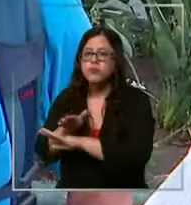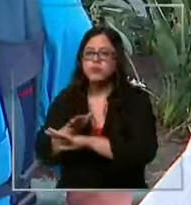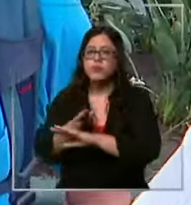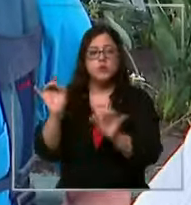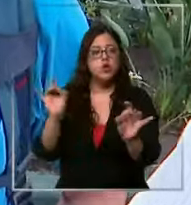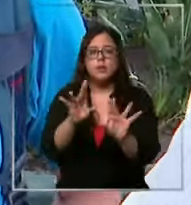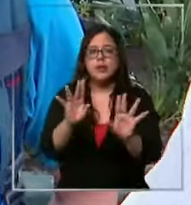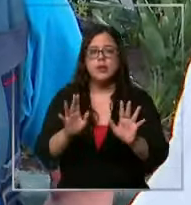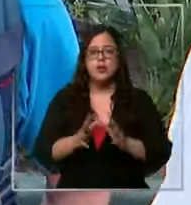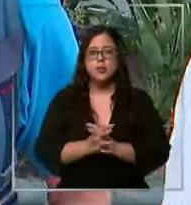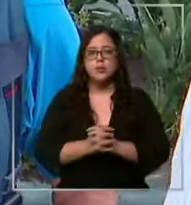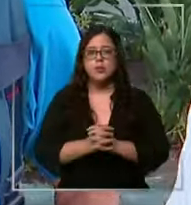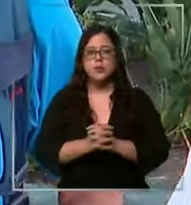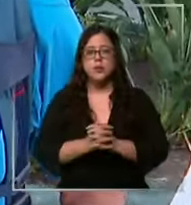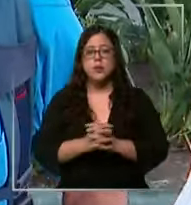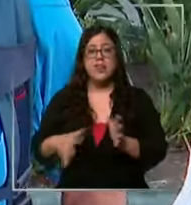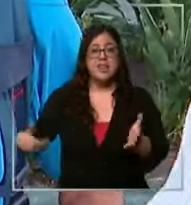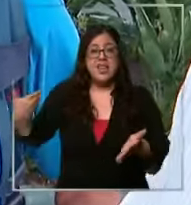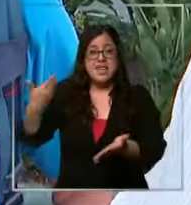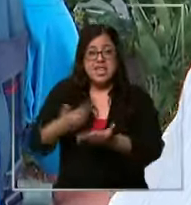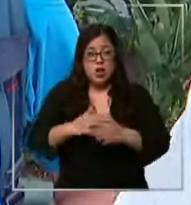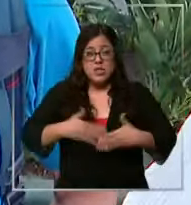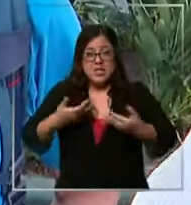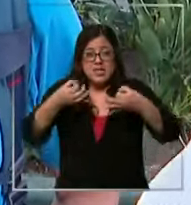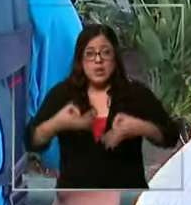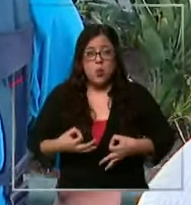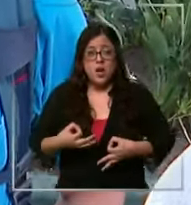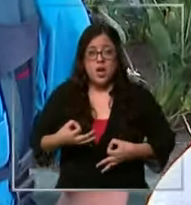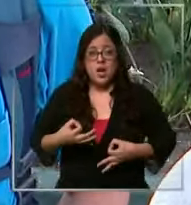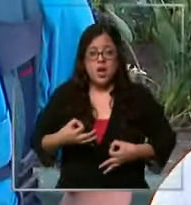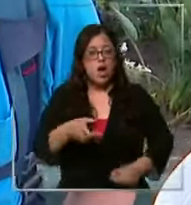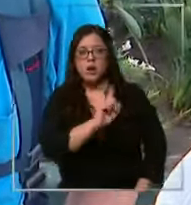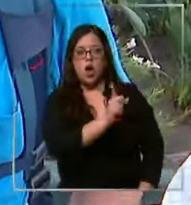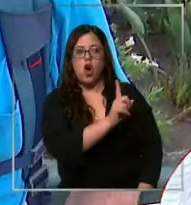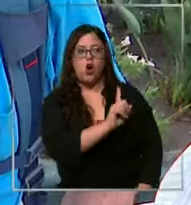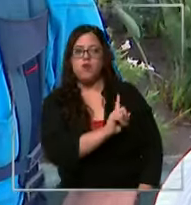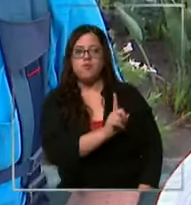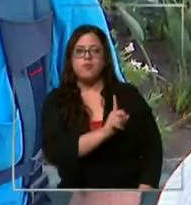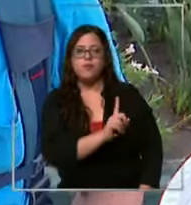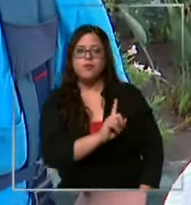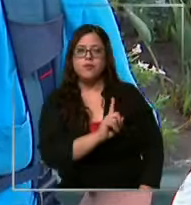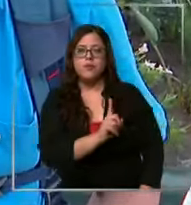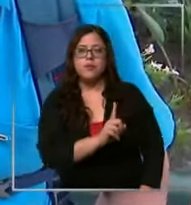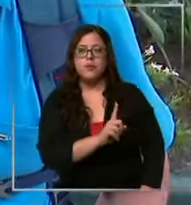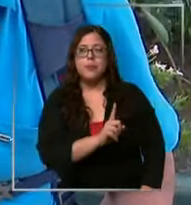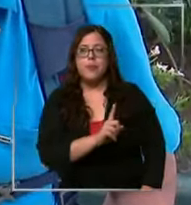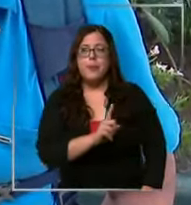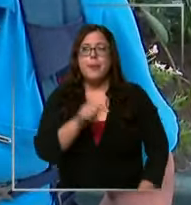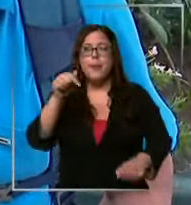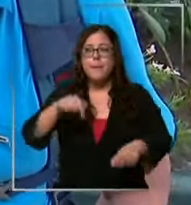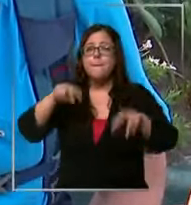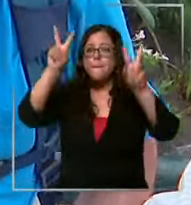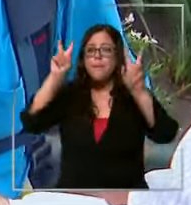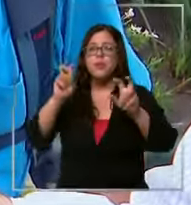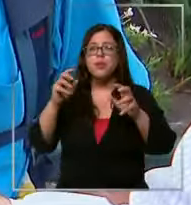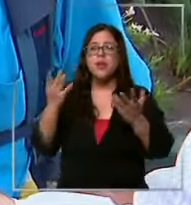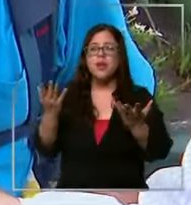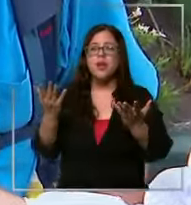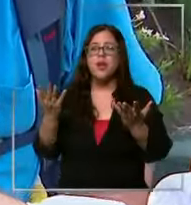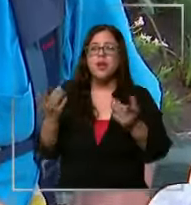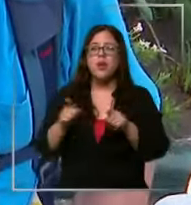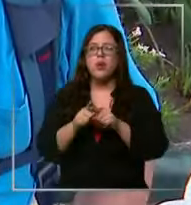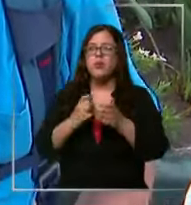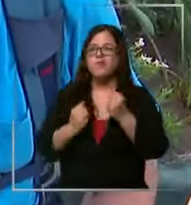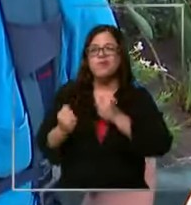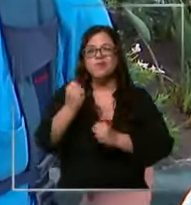Básicamente eso. ¿Hasta ahora se han sentido seguros? No, para nada. Ha sido un tema de estar en zozobra, en